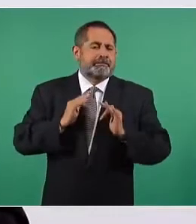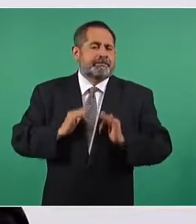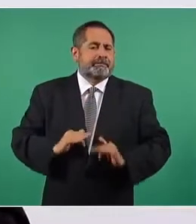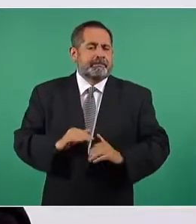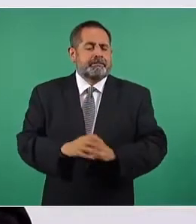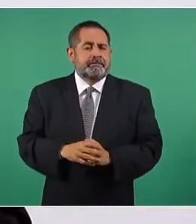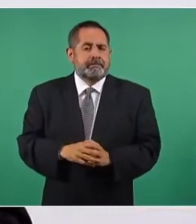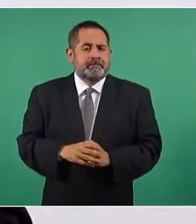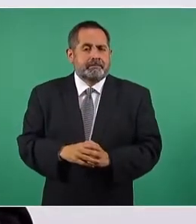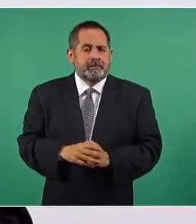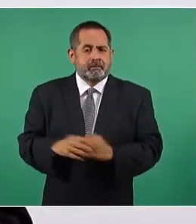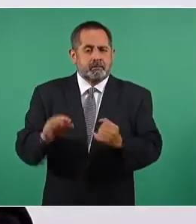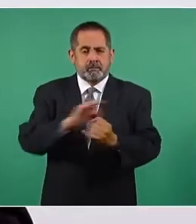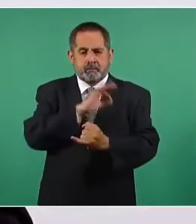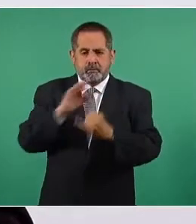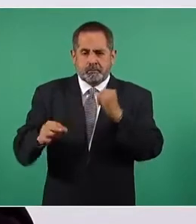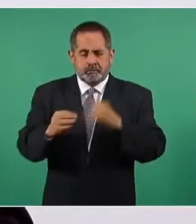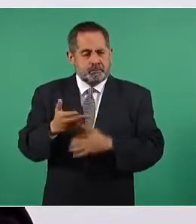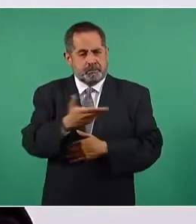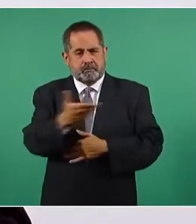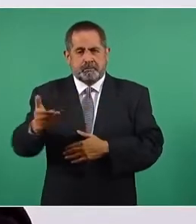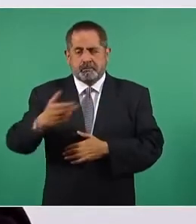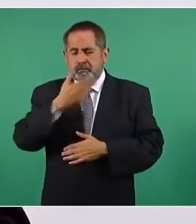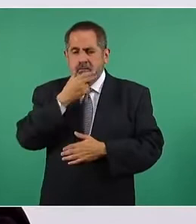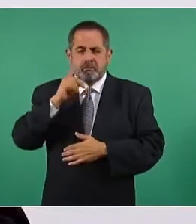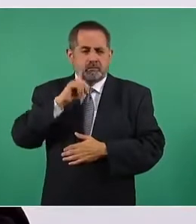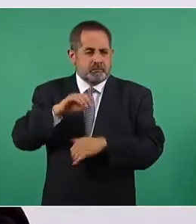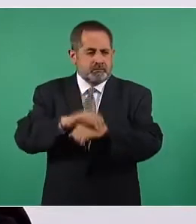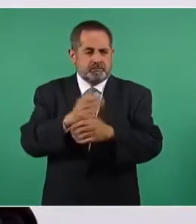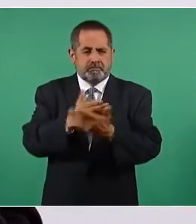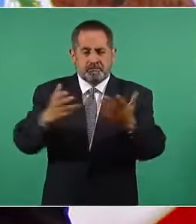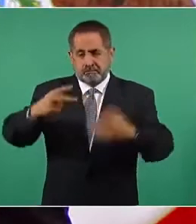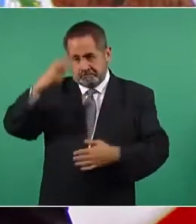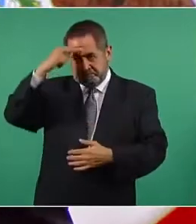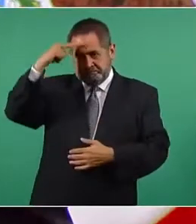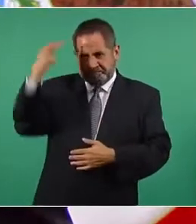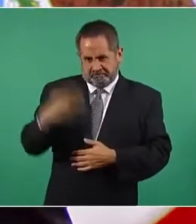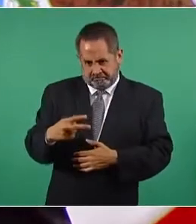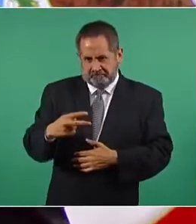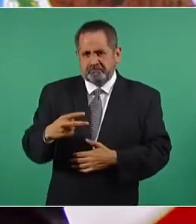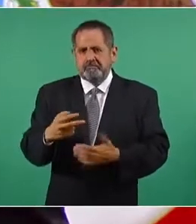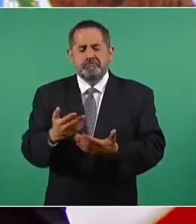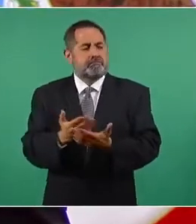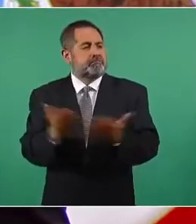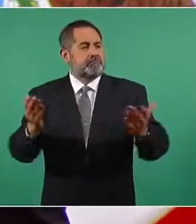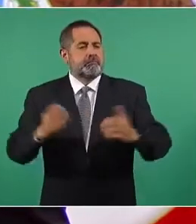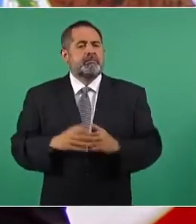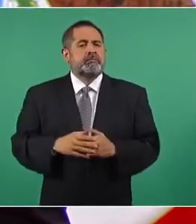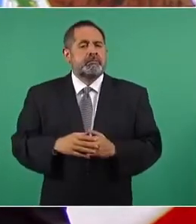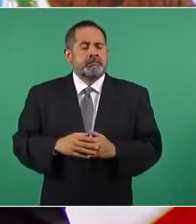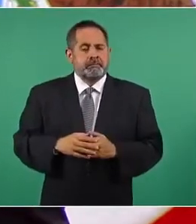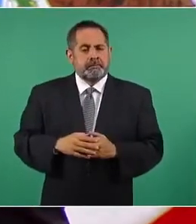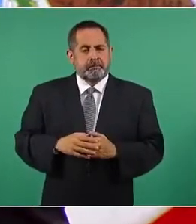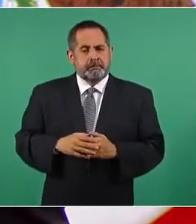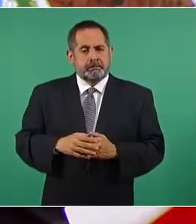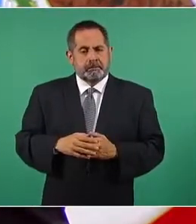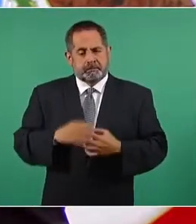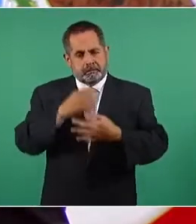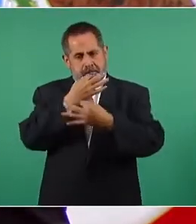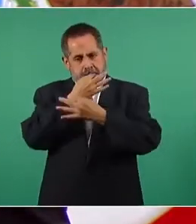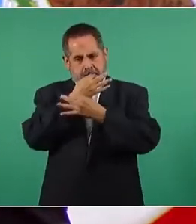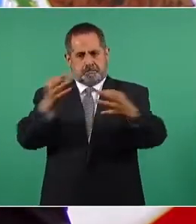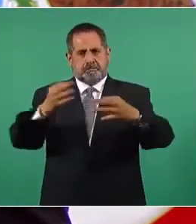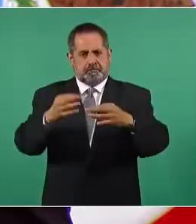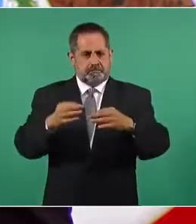termino, amigas y amigos mexicanas, mexicanos, enviando este breve